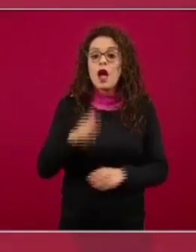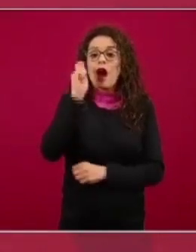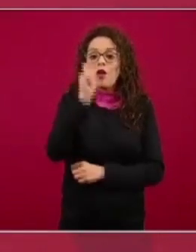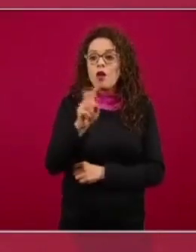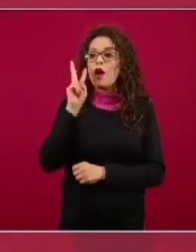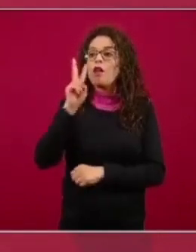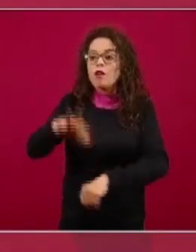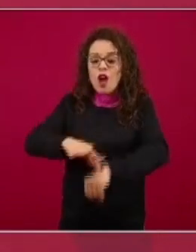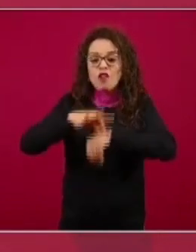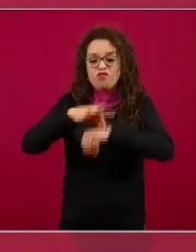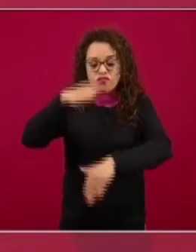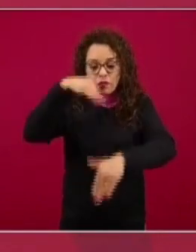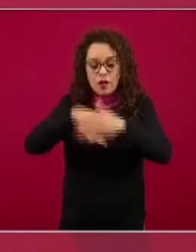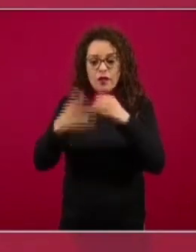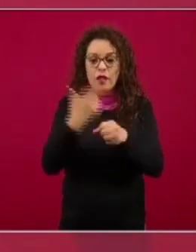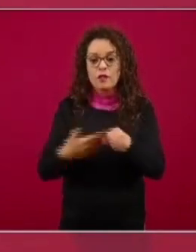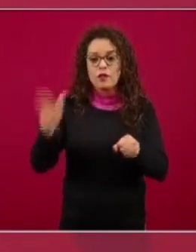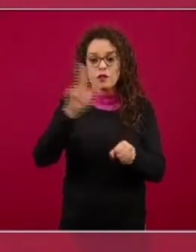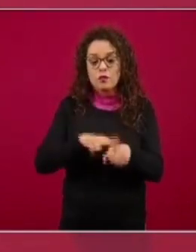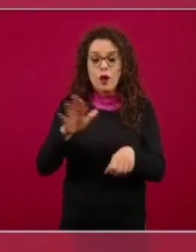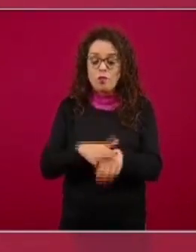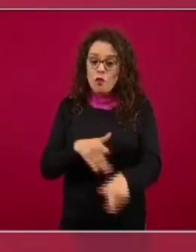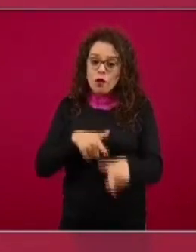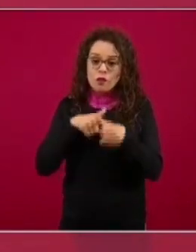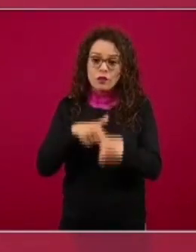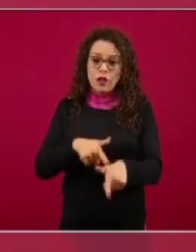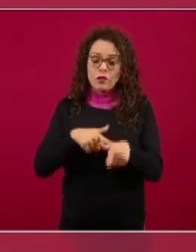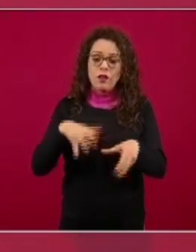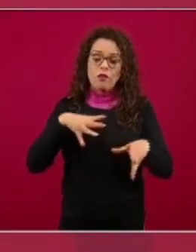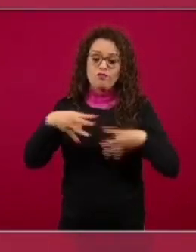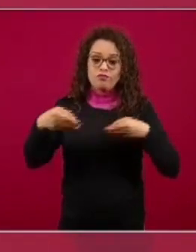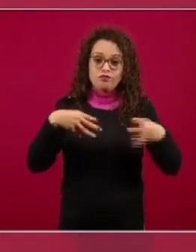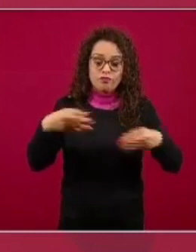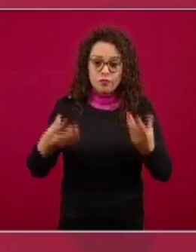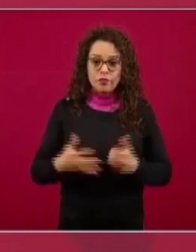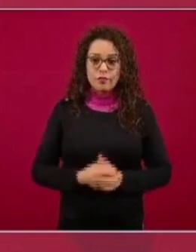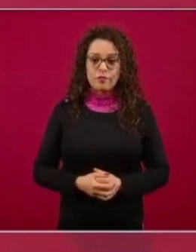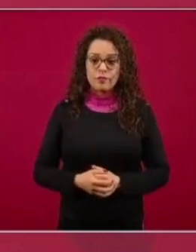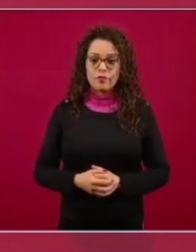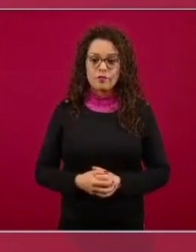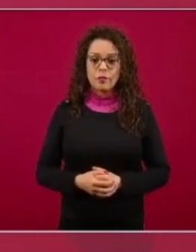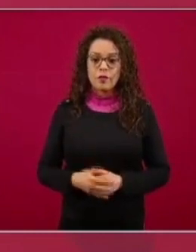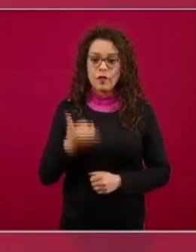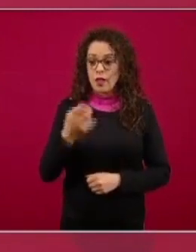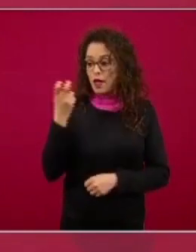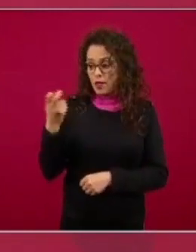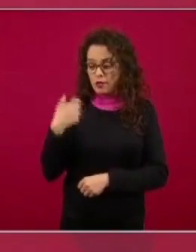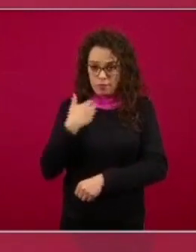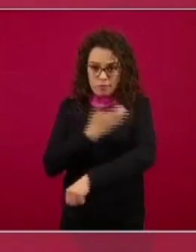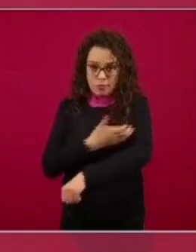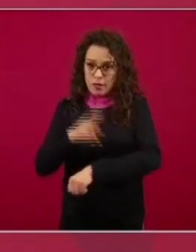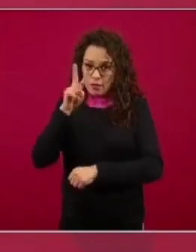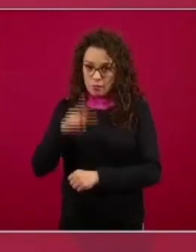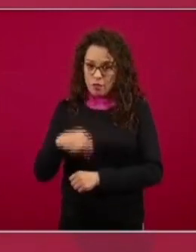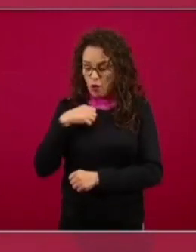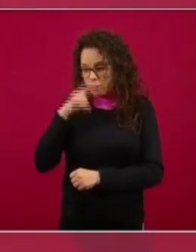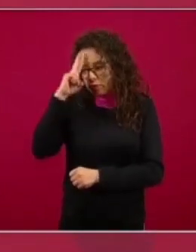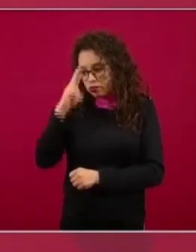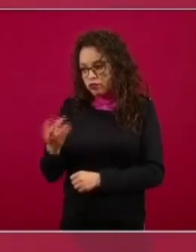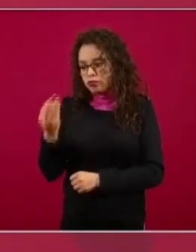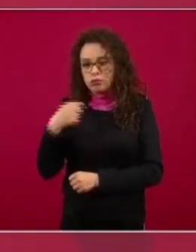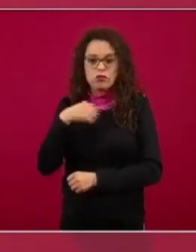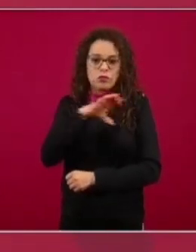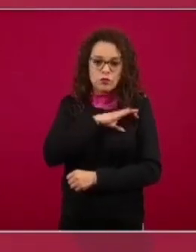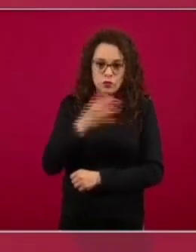hospitales cuando la epidemia continúa y cuando estos colegas a quienes apreciamos y respetamos mucho están